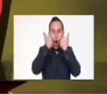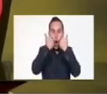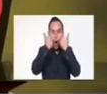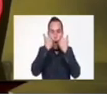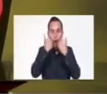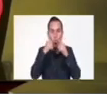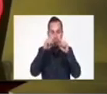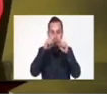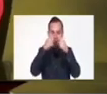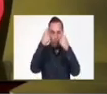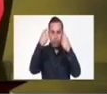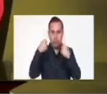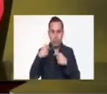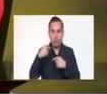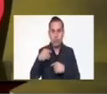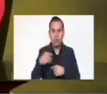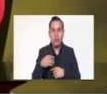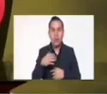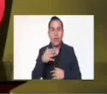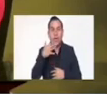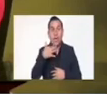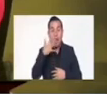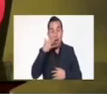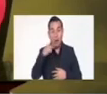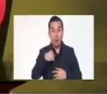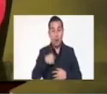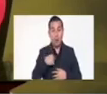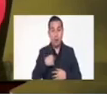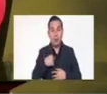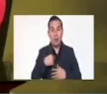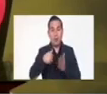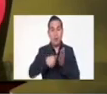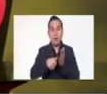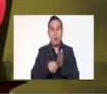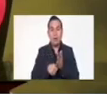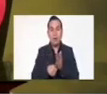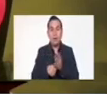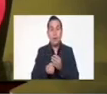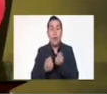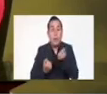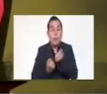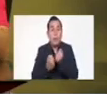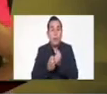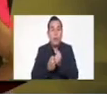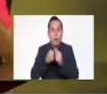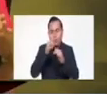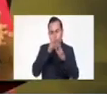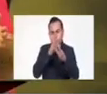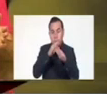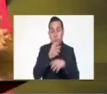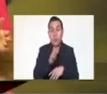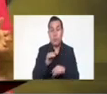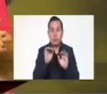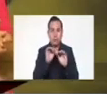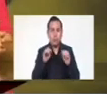había una fotografía conmigo porque cuando yo estaba en la alcaldía, nosotros patrocinábamos la orquesta sinfónica. Y uno de los niños que